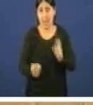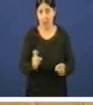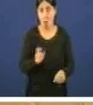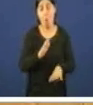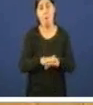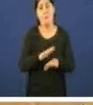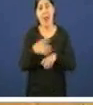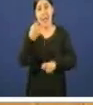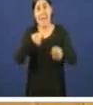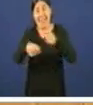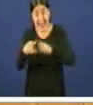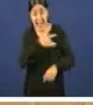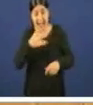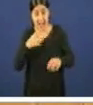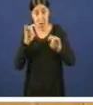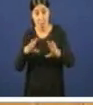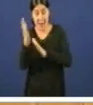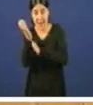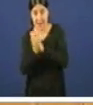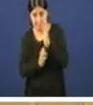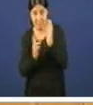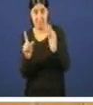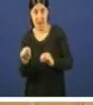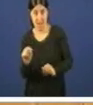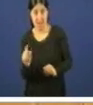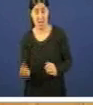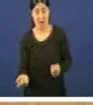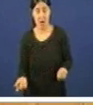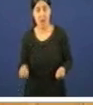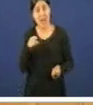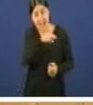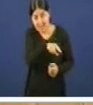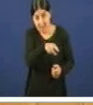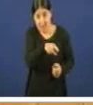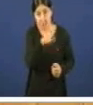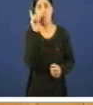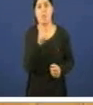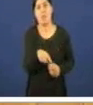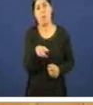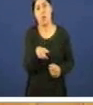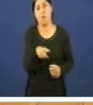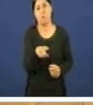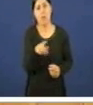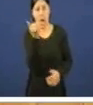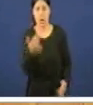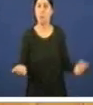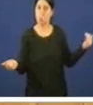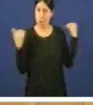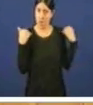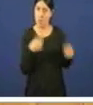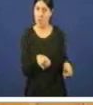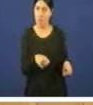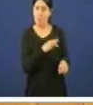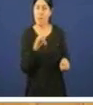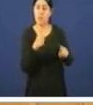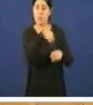a caixa a prezo de saldo investidores estranxeiros eses tamén teñen unha responsabilidade e vostedes se